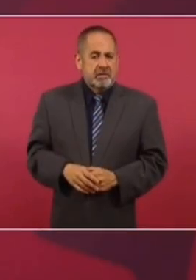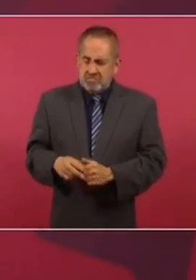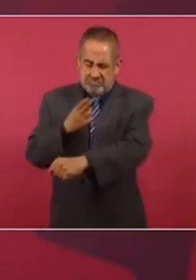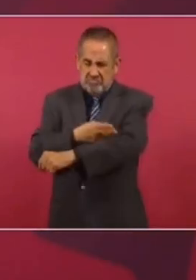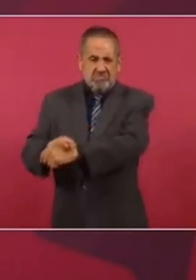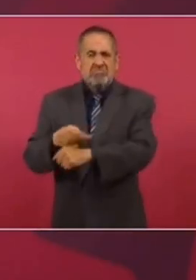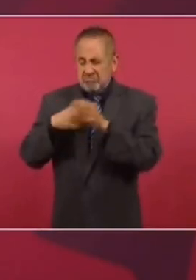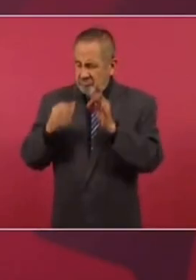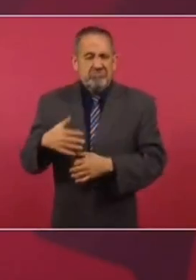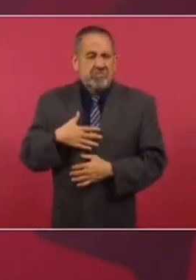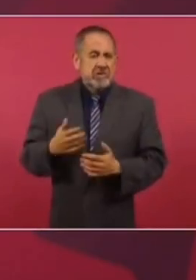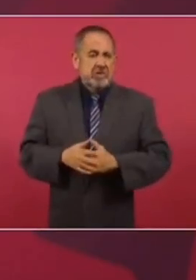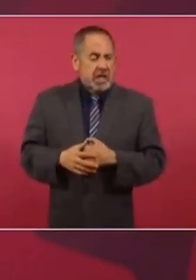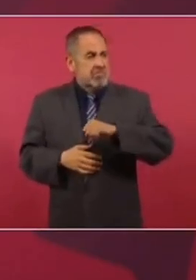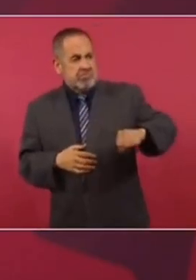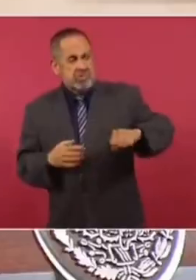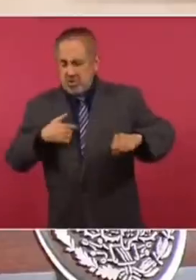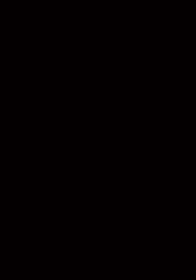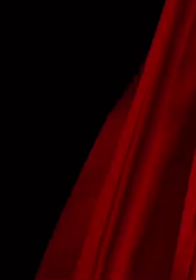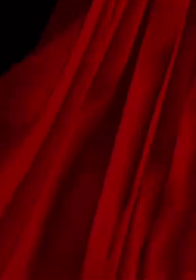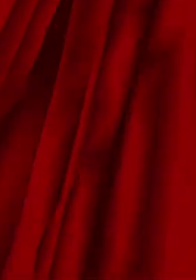honestidad? Ten otro escudo.